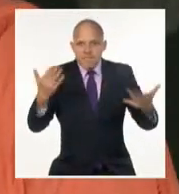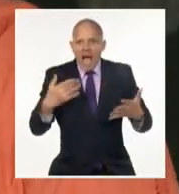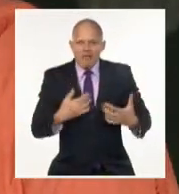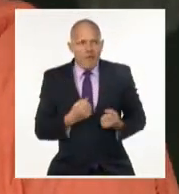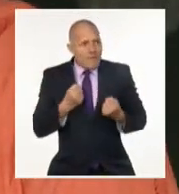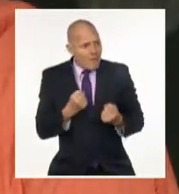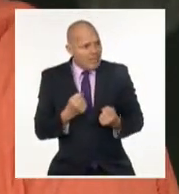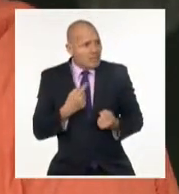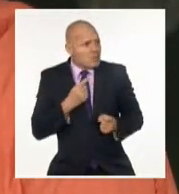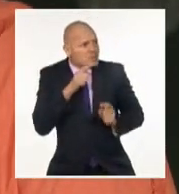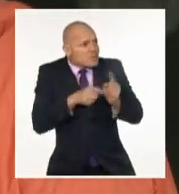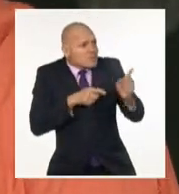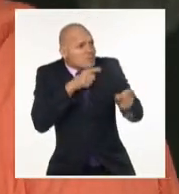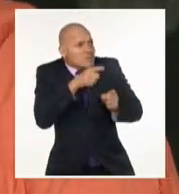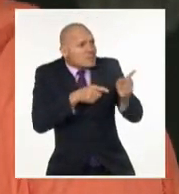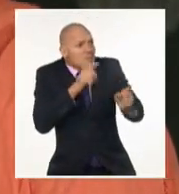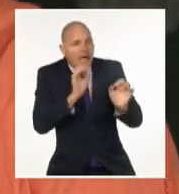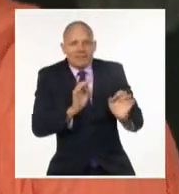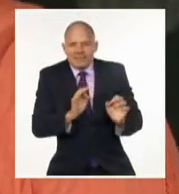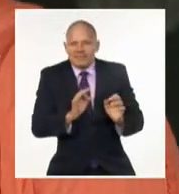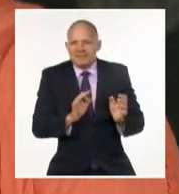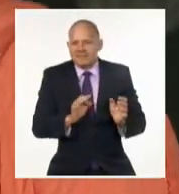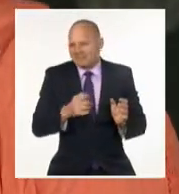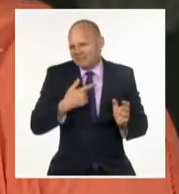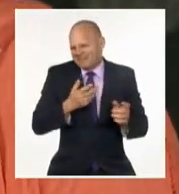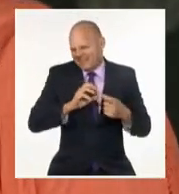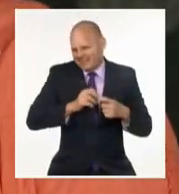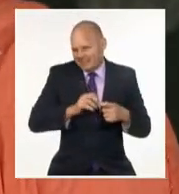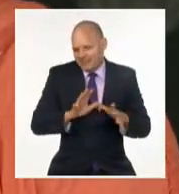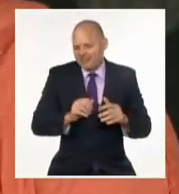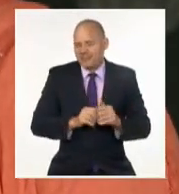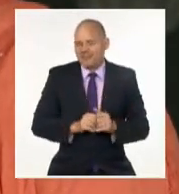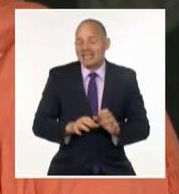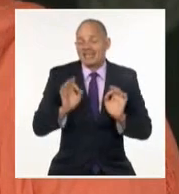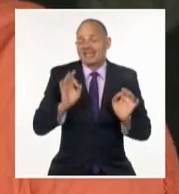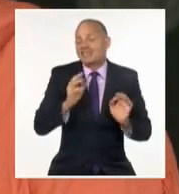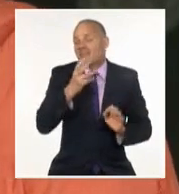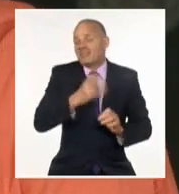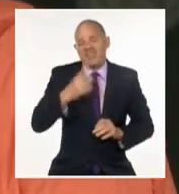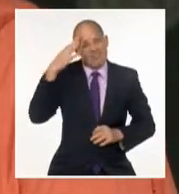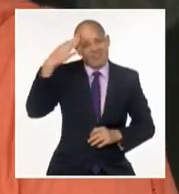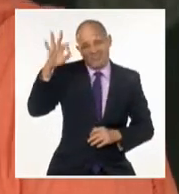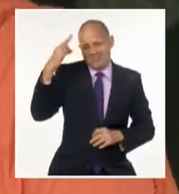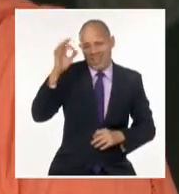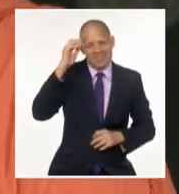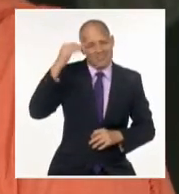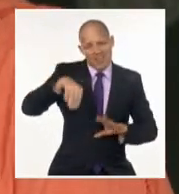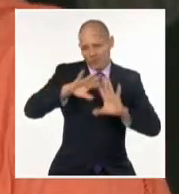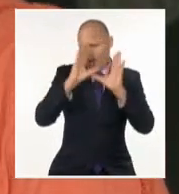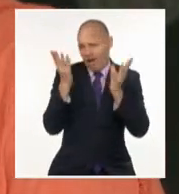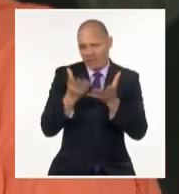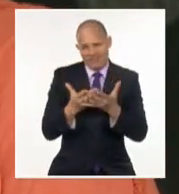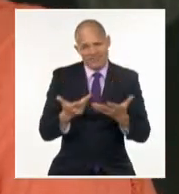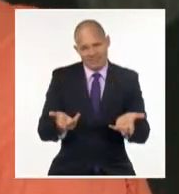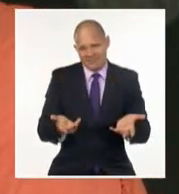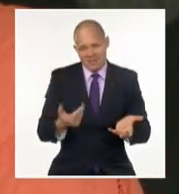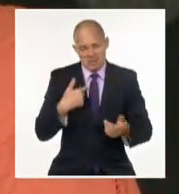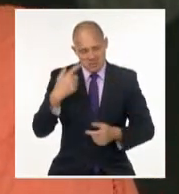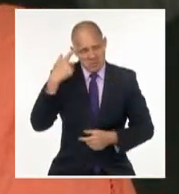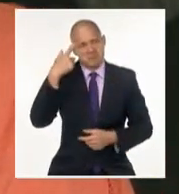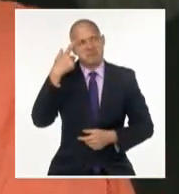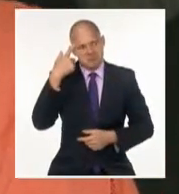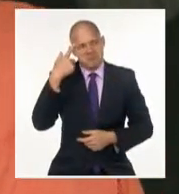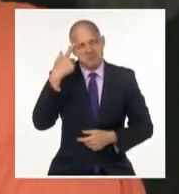que hablaba de todo, de la vida, de la lucha, no solo del amor, del amor que todo lo mueve para bien. Y yo pienso que sí, que ese gran